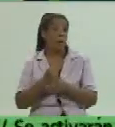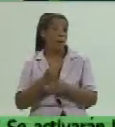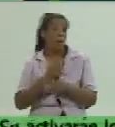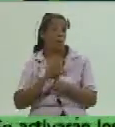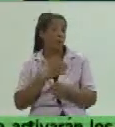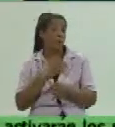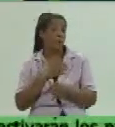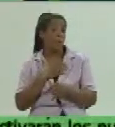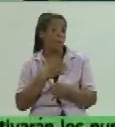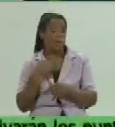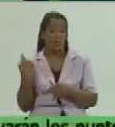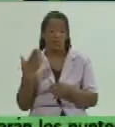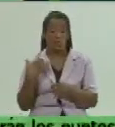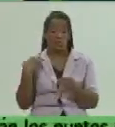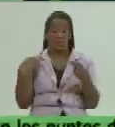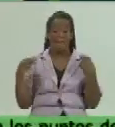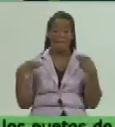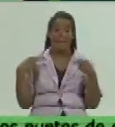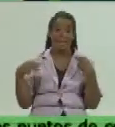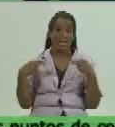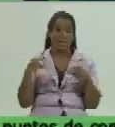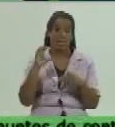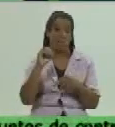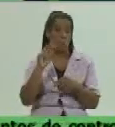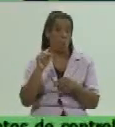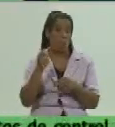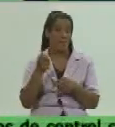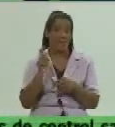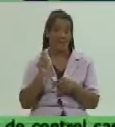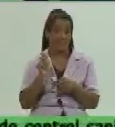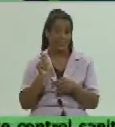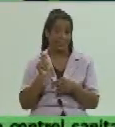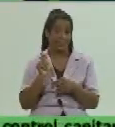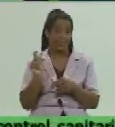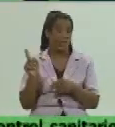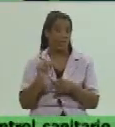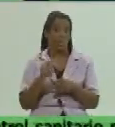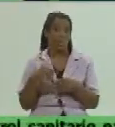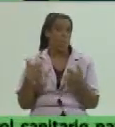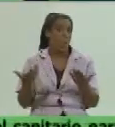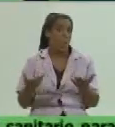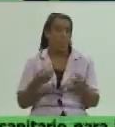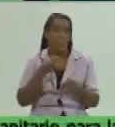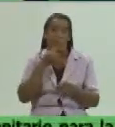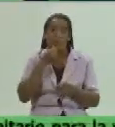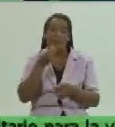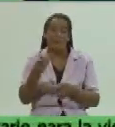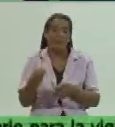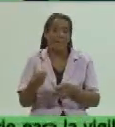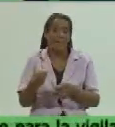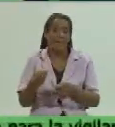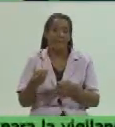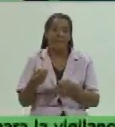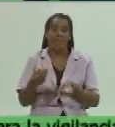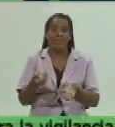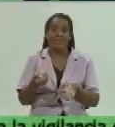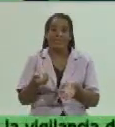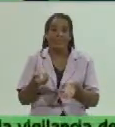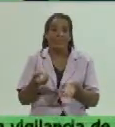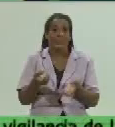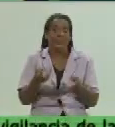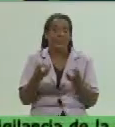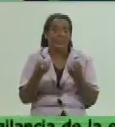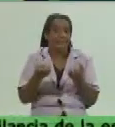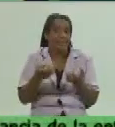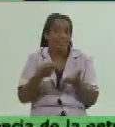administración tributaria no tenemos la posibilidad de grabar los impuestos ni de que